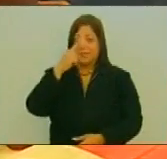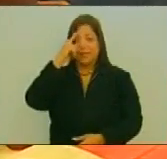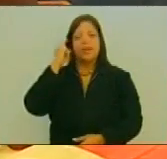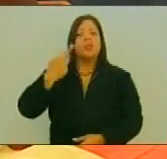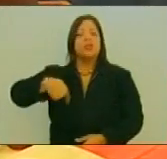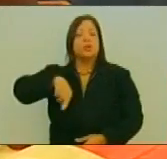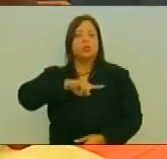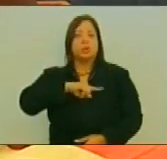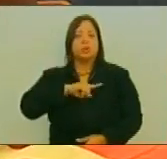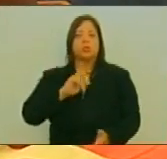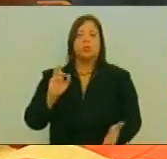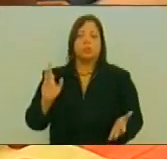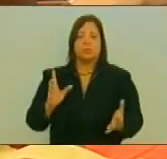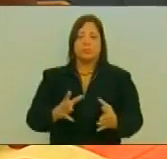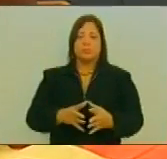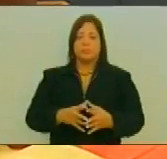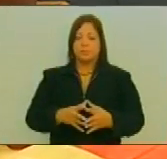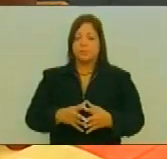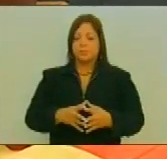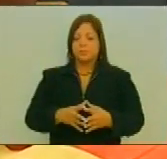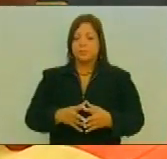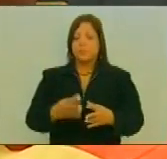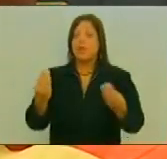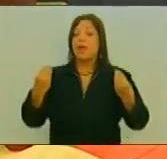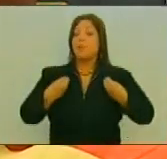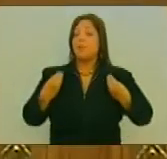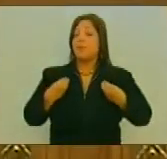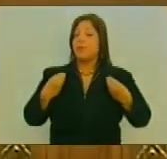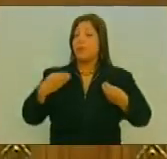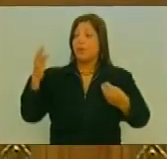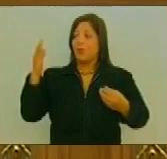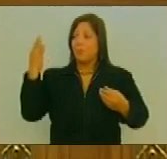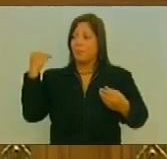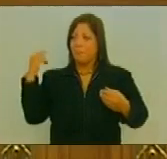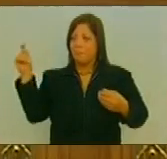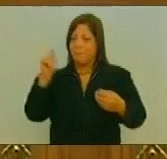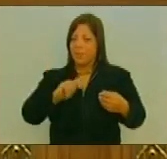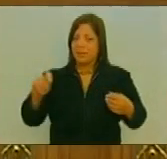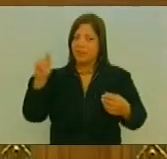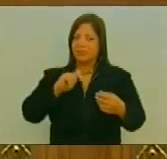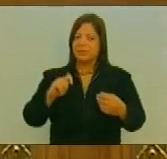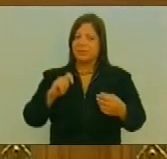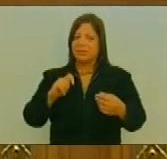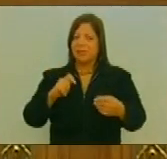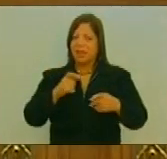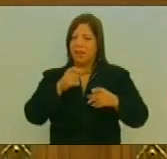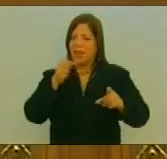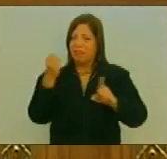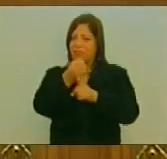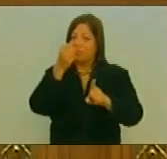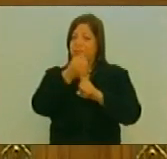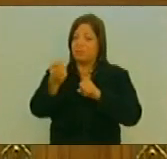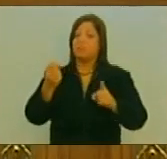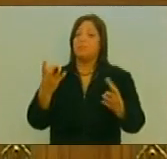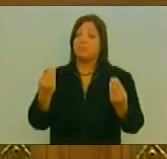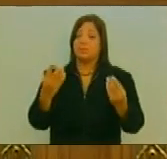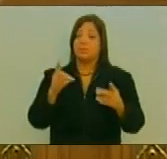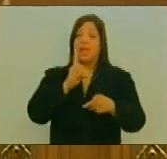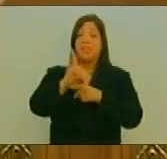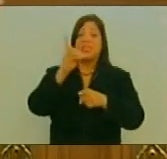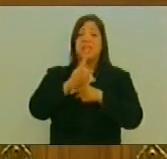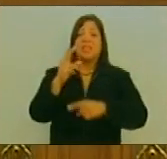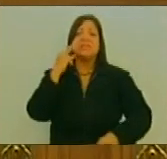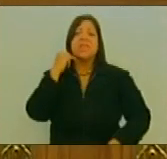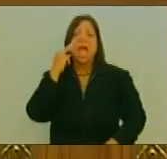nosotros Incluso Hemos vivido En los últimos meses Actos de discriminación Por ser